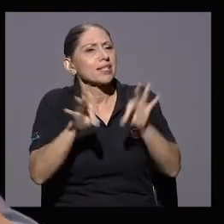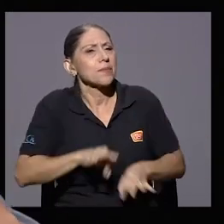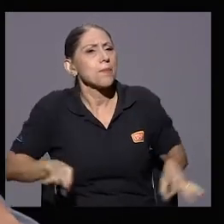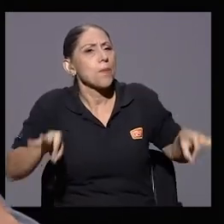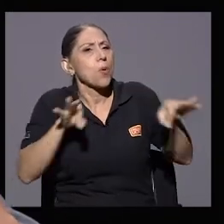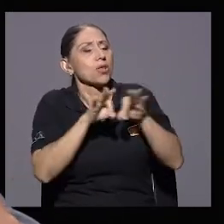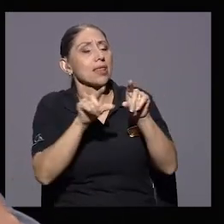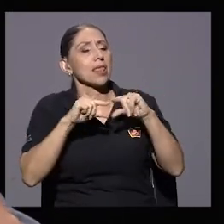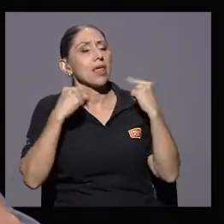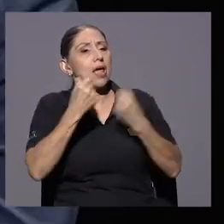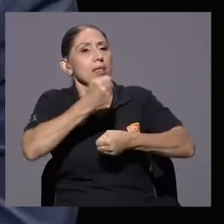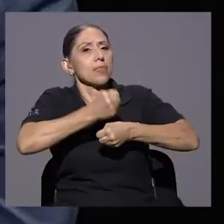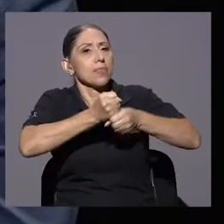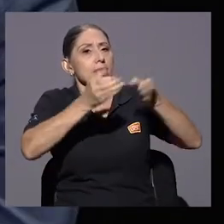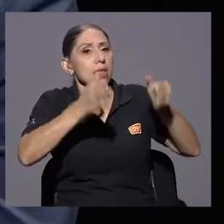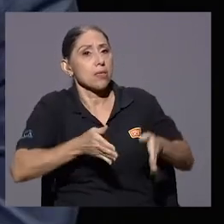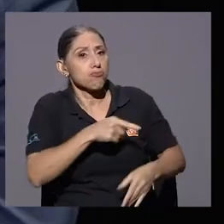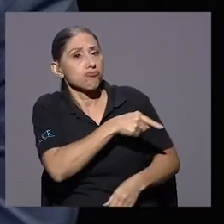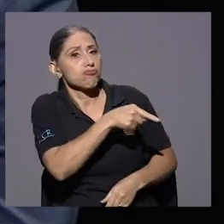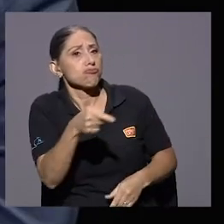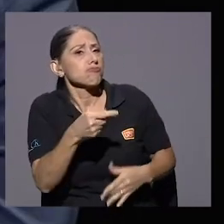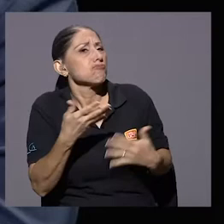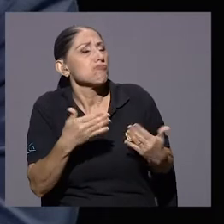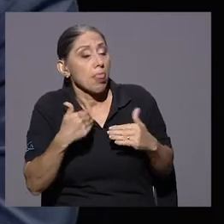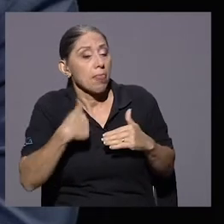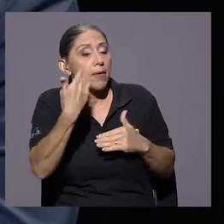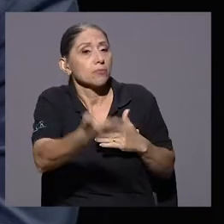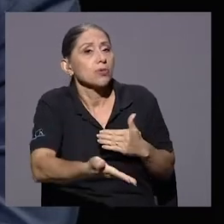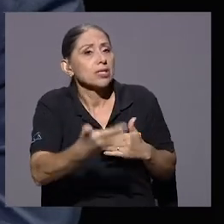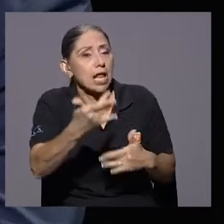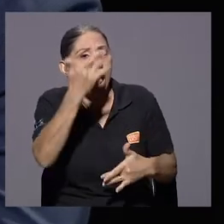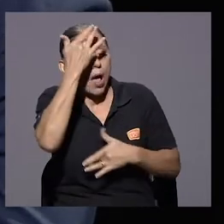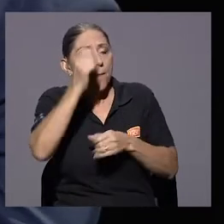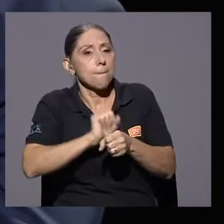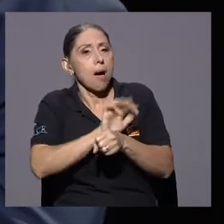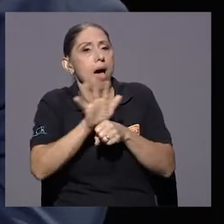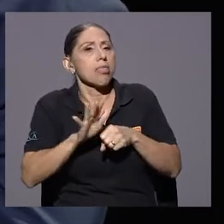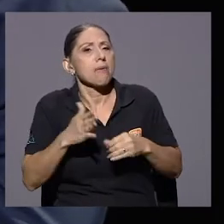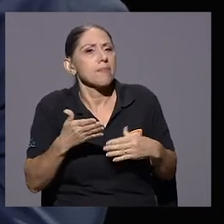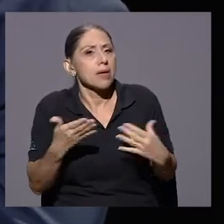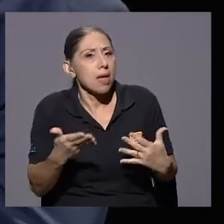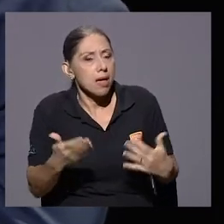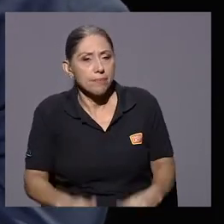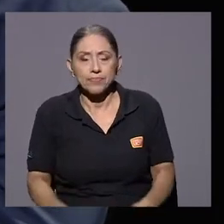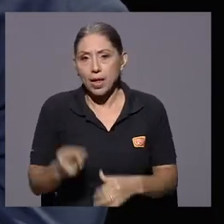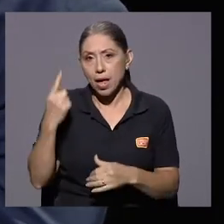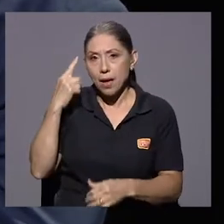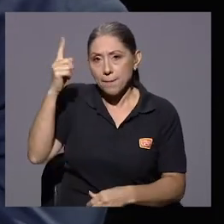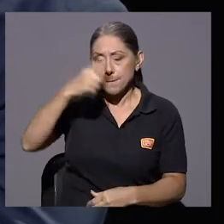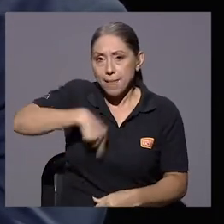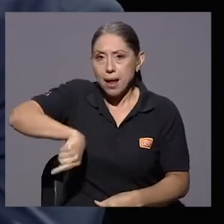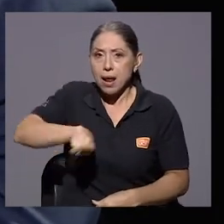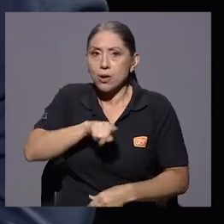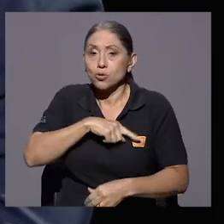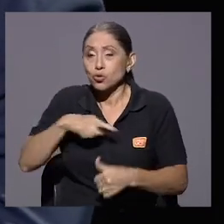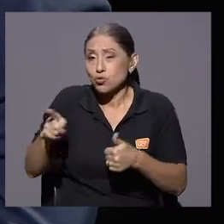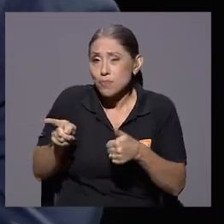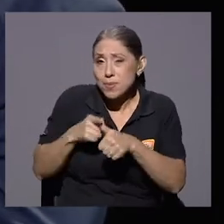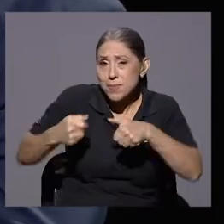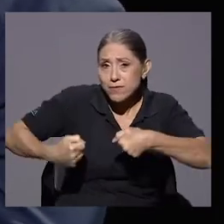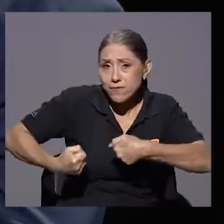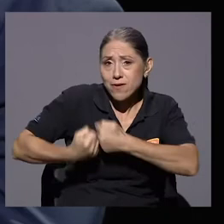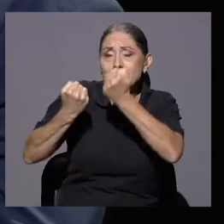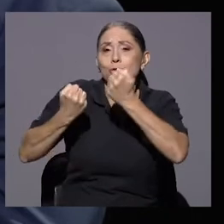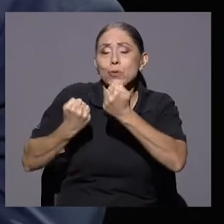-pandemia? Para nosotros, el primer reto es darle ese respaldo